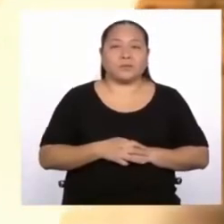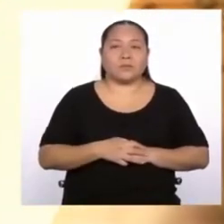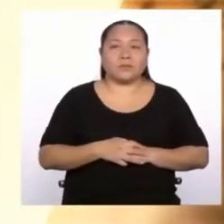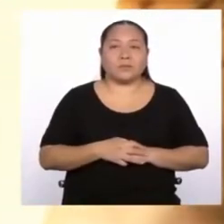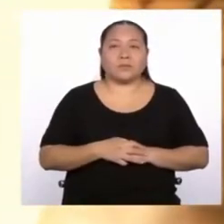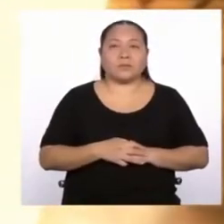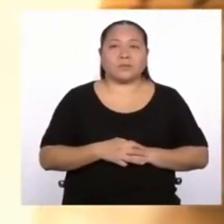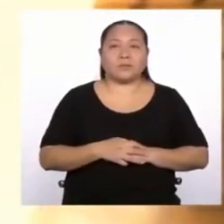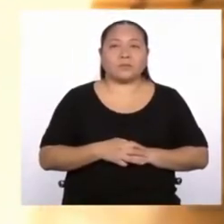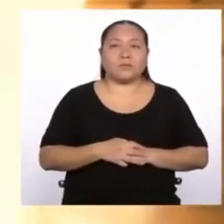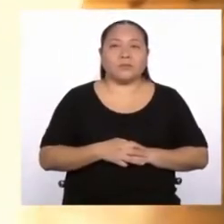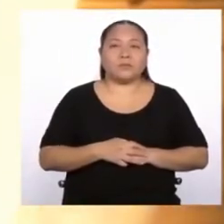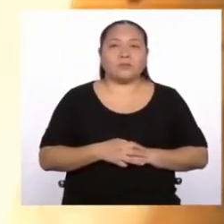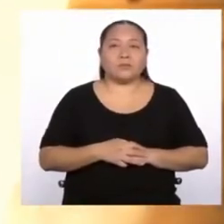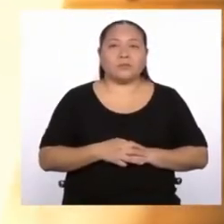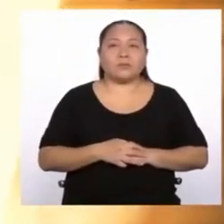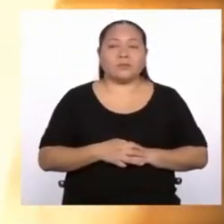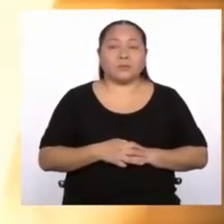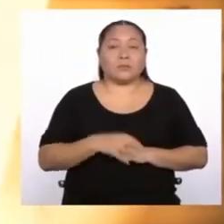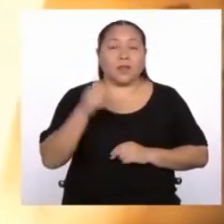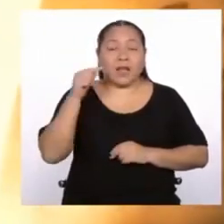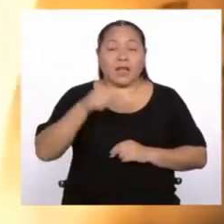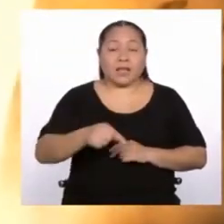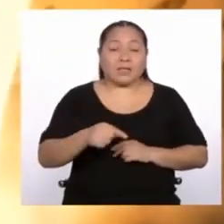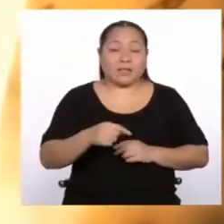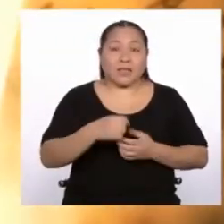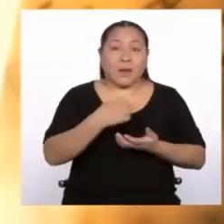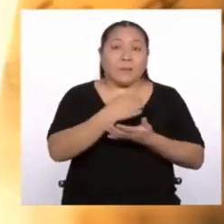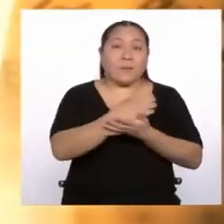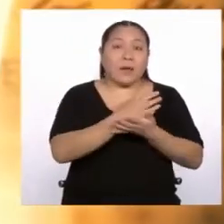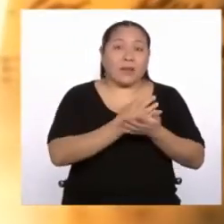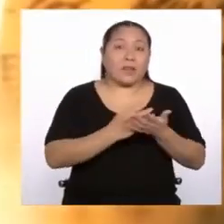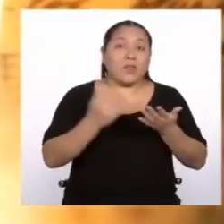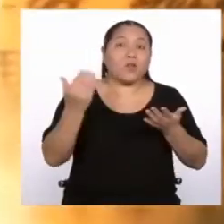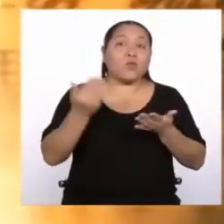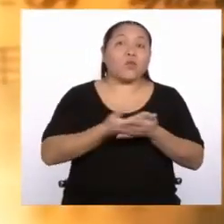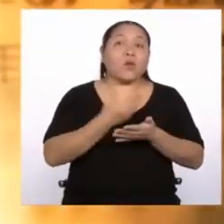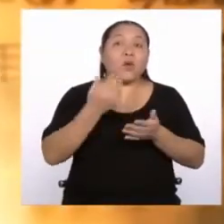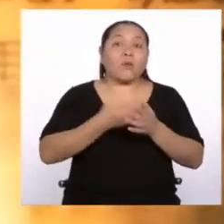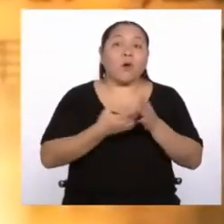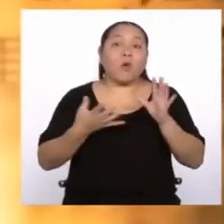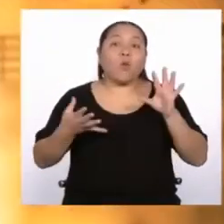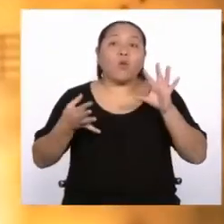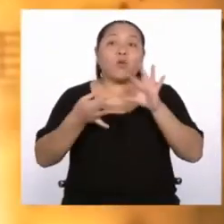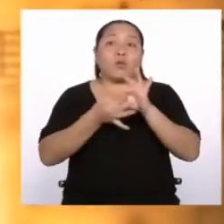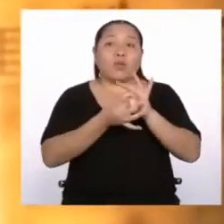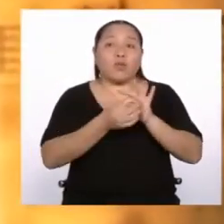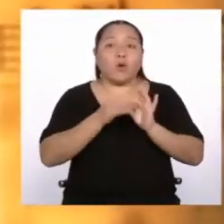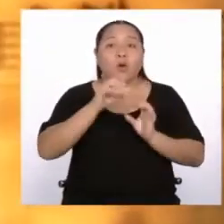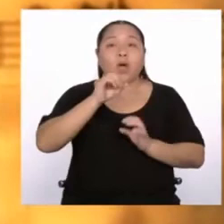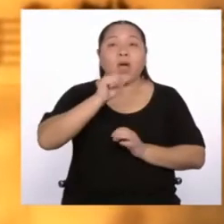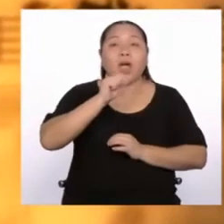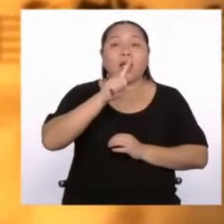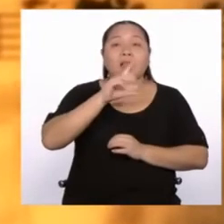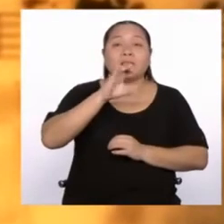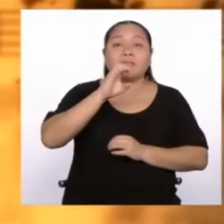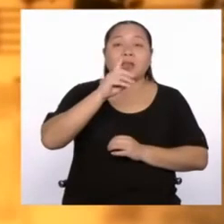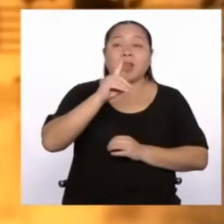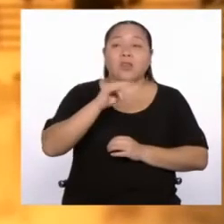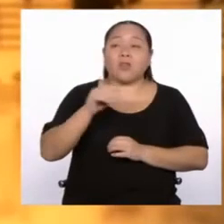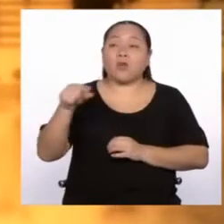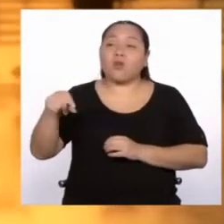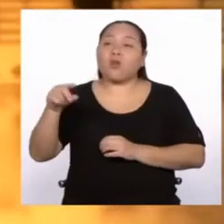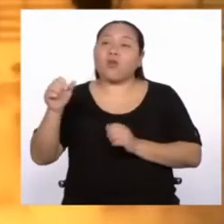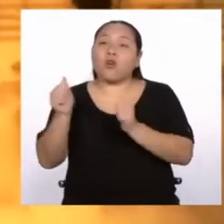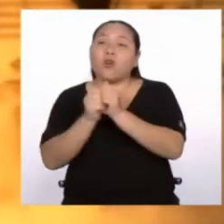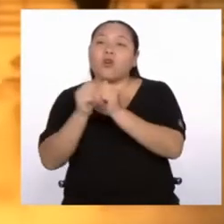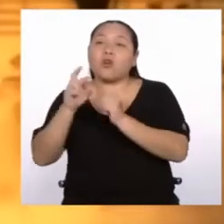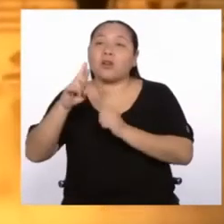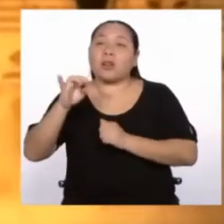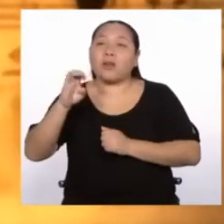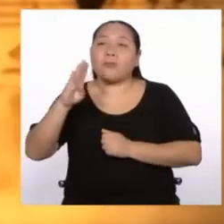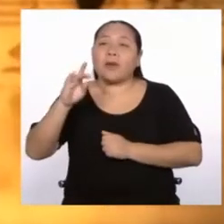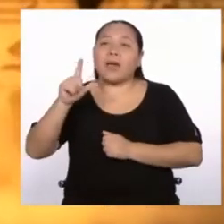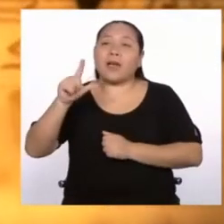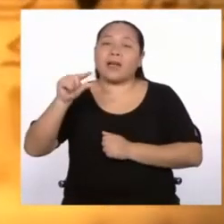Esta versión hecha por Alcedo y Rebagliati data del año 1869.